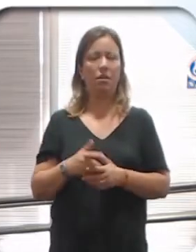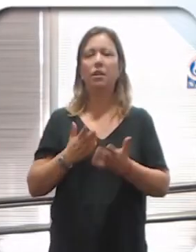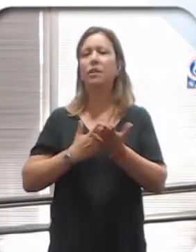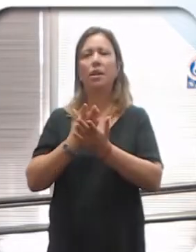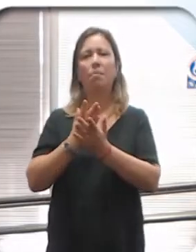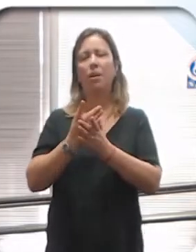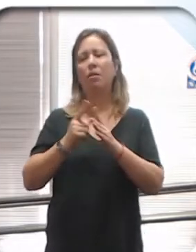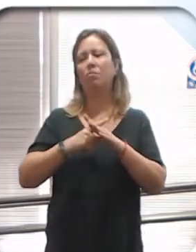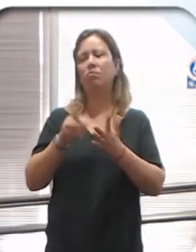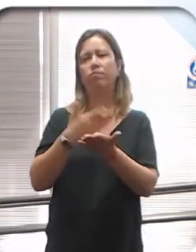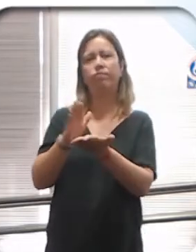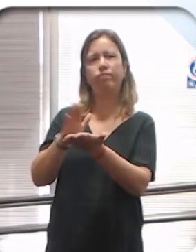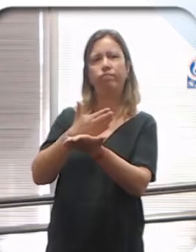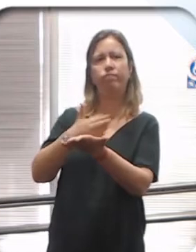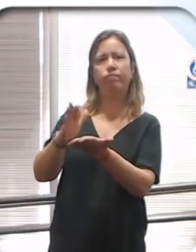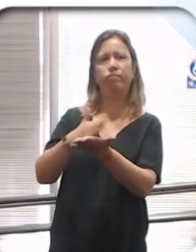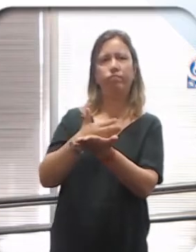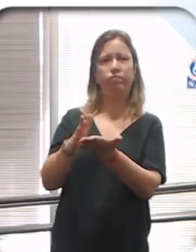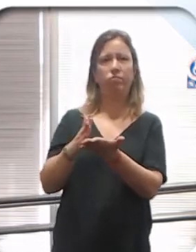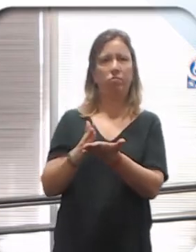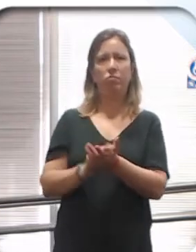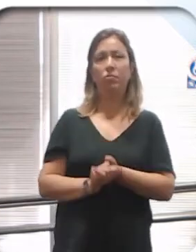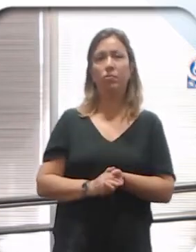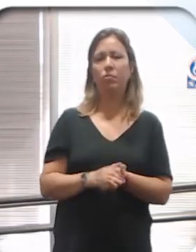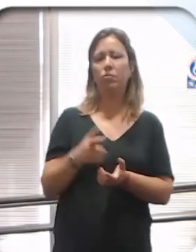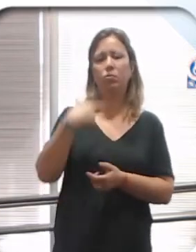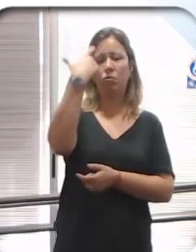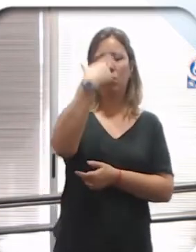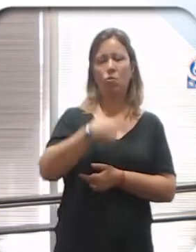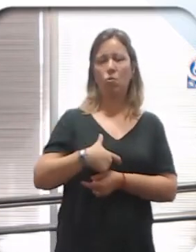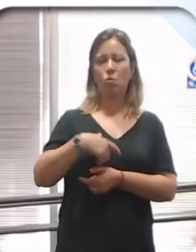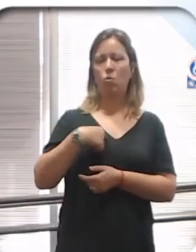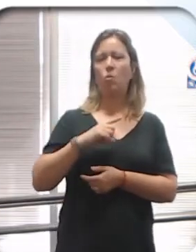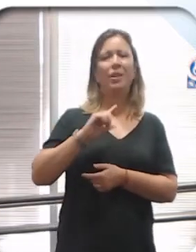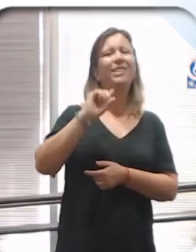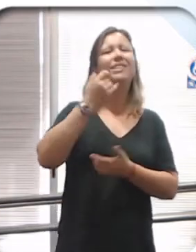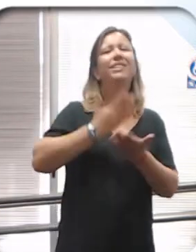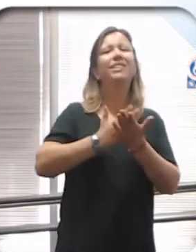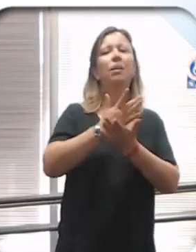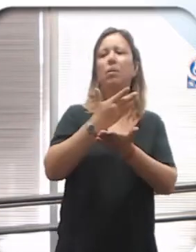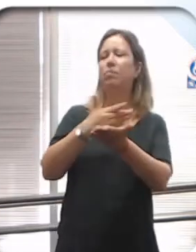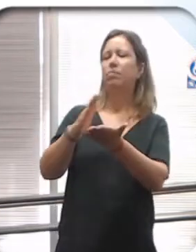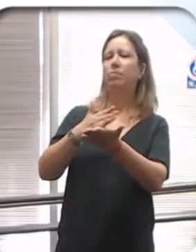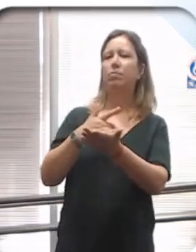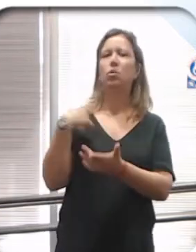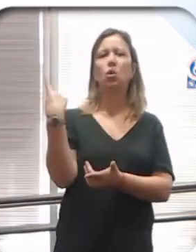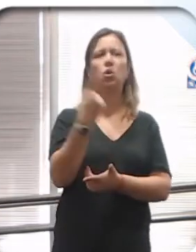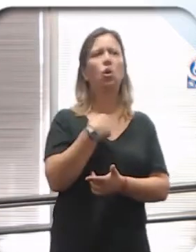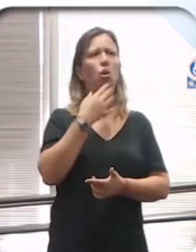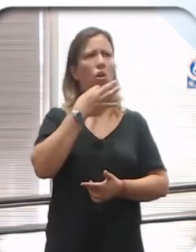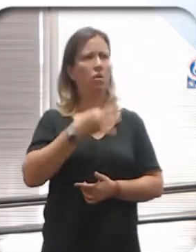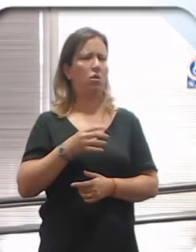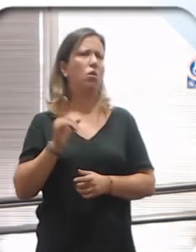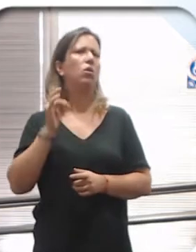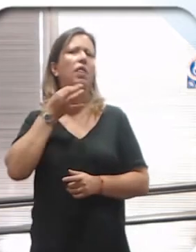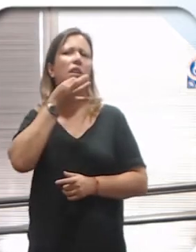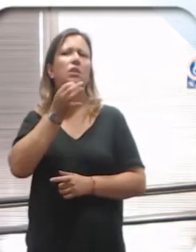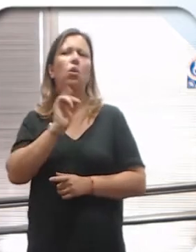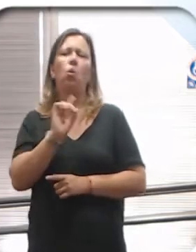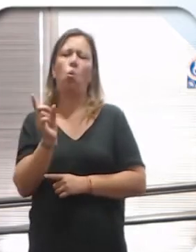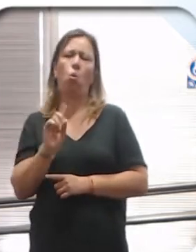discriminados. Por los que somos completitos. Somos los primeros. Por más de que todos nosotros digamos, no,